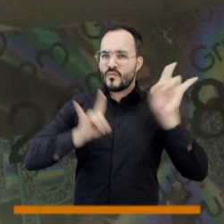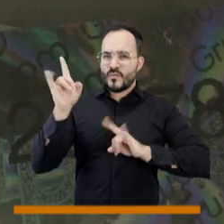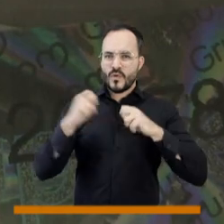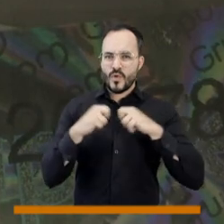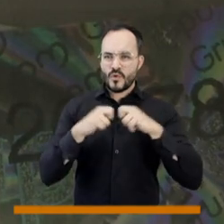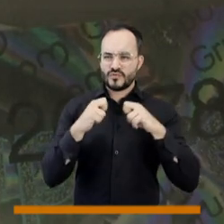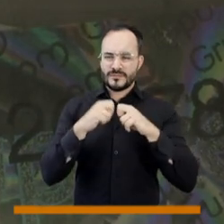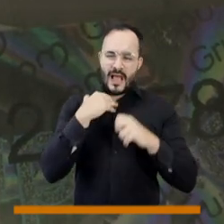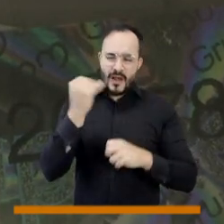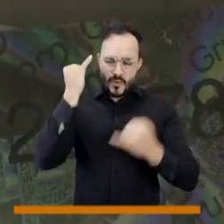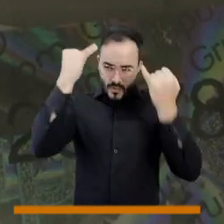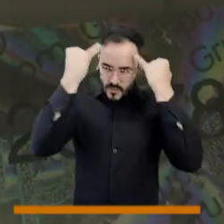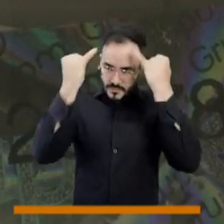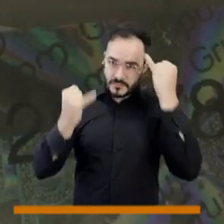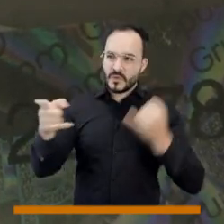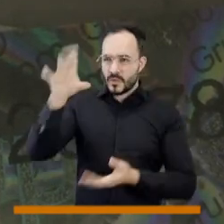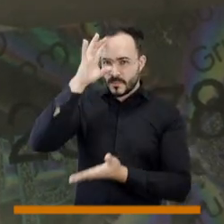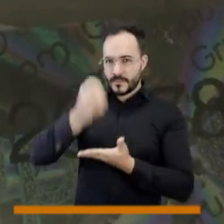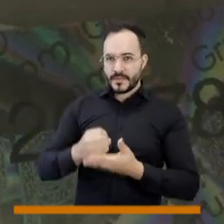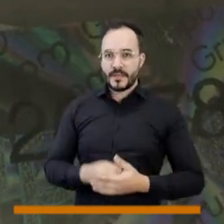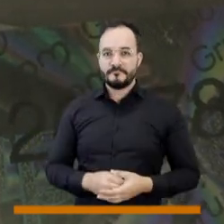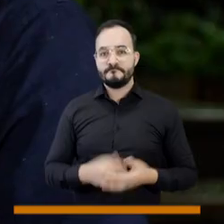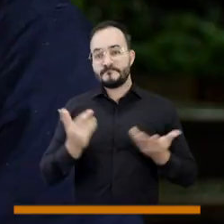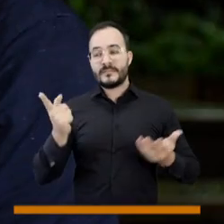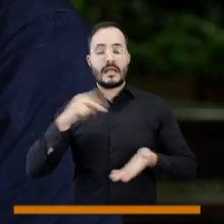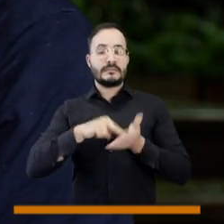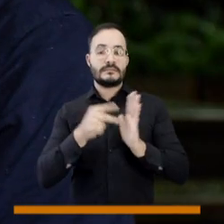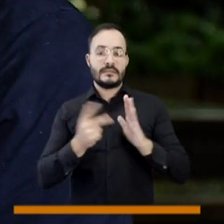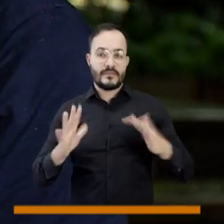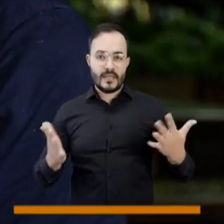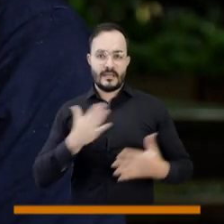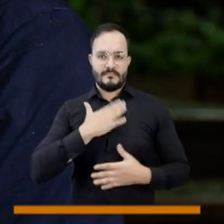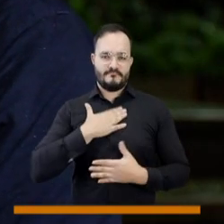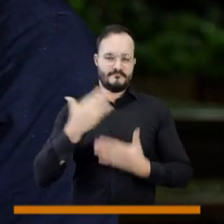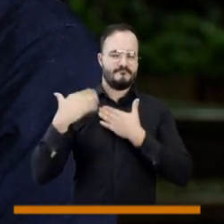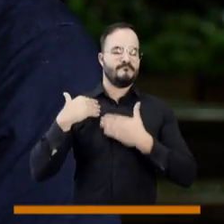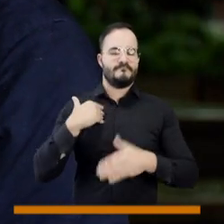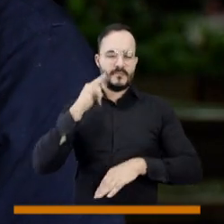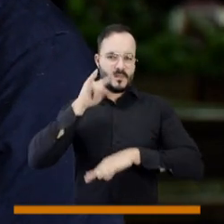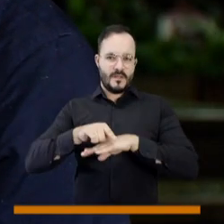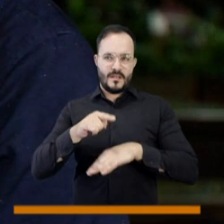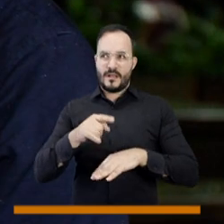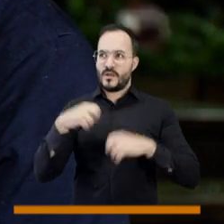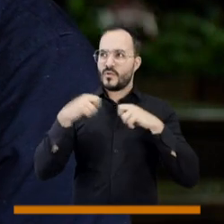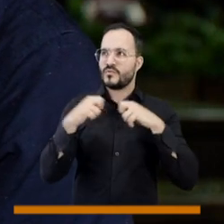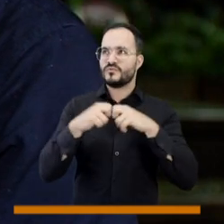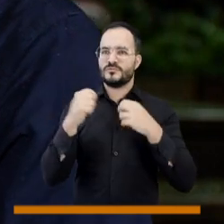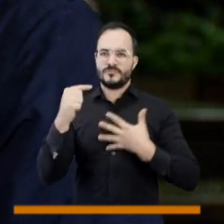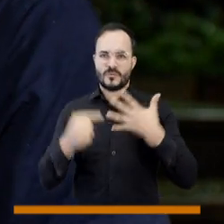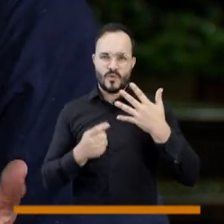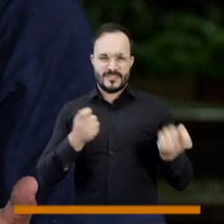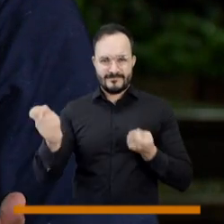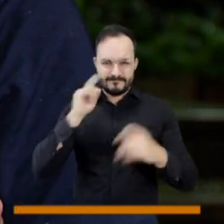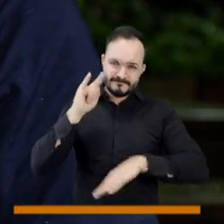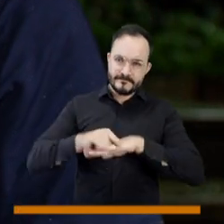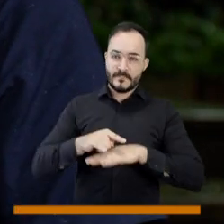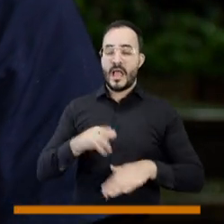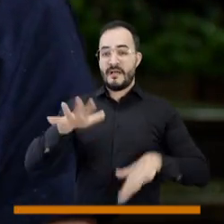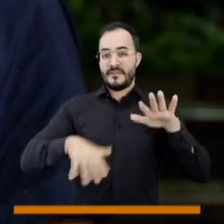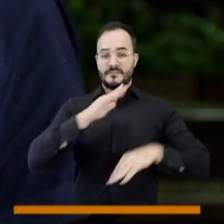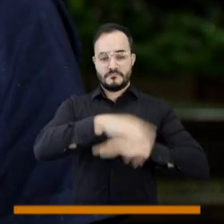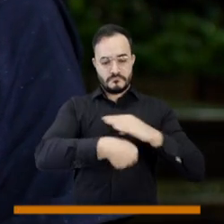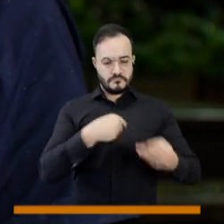colombianos. ¿Eso qué traduce? Eso quiere decir que nosotros, como usuarios, tomemos control de nuestra energía. Nosotros hoy en día,